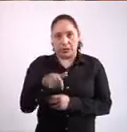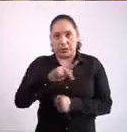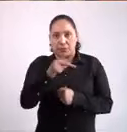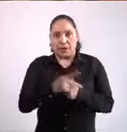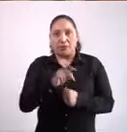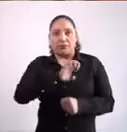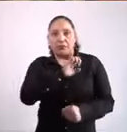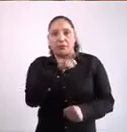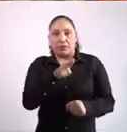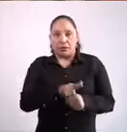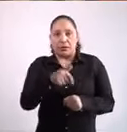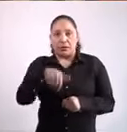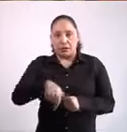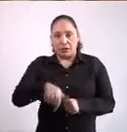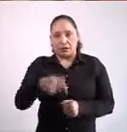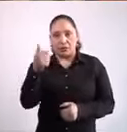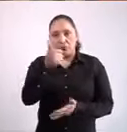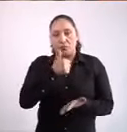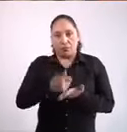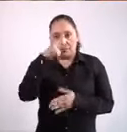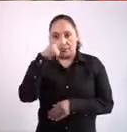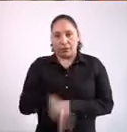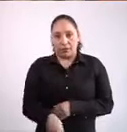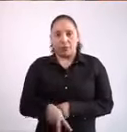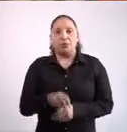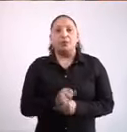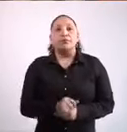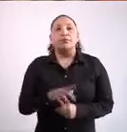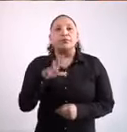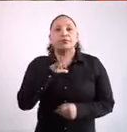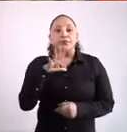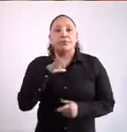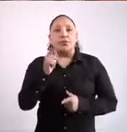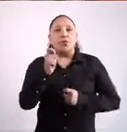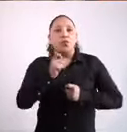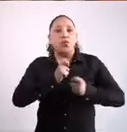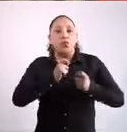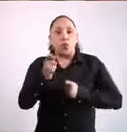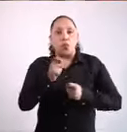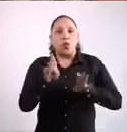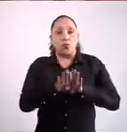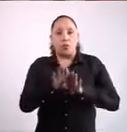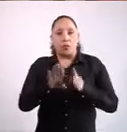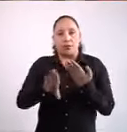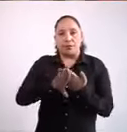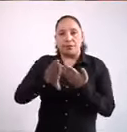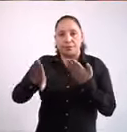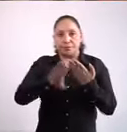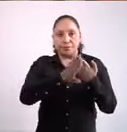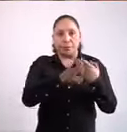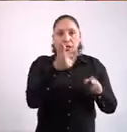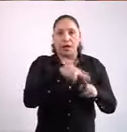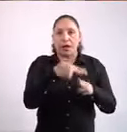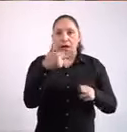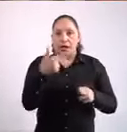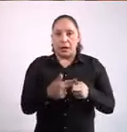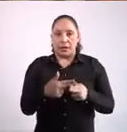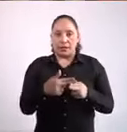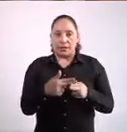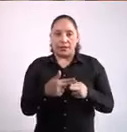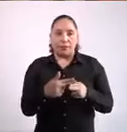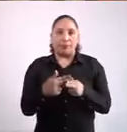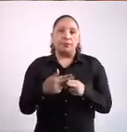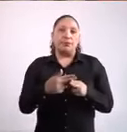en particular la zona metropolitana de la Ciudad de México, debemos mantener las medidas de distanciamiento físico hasta